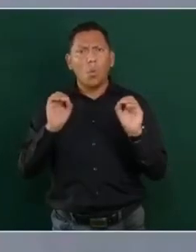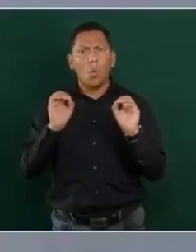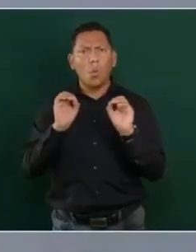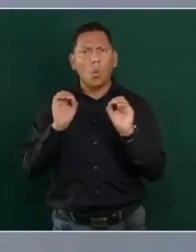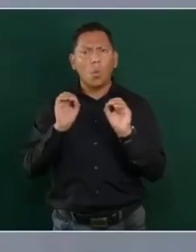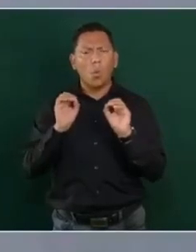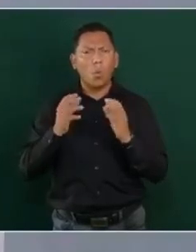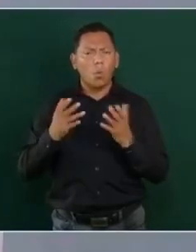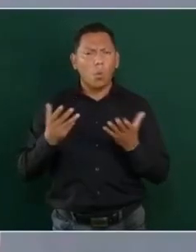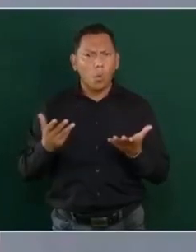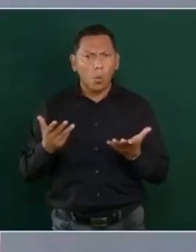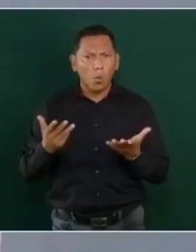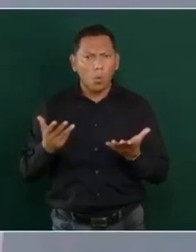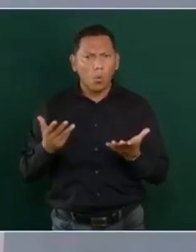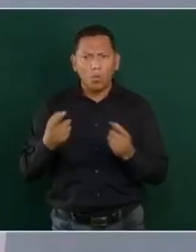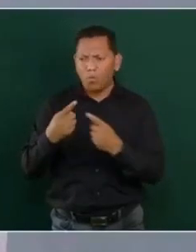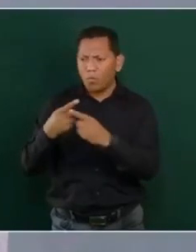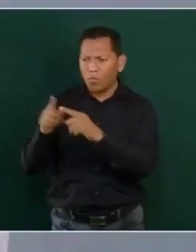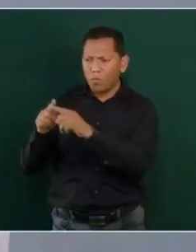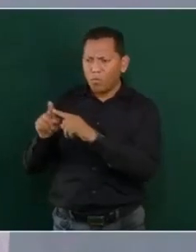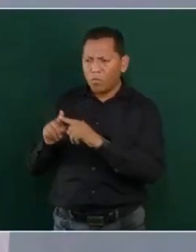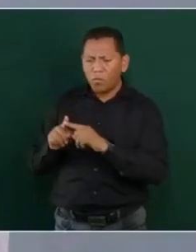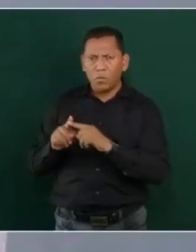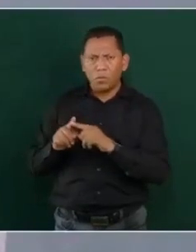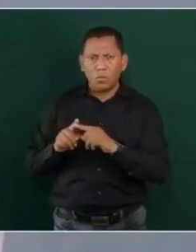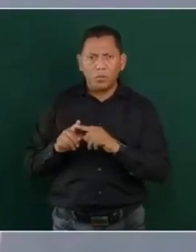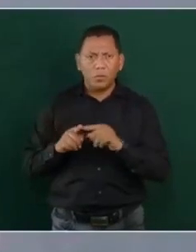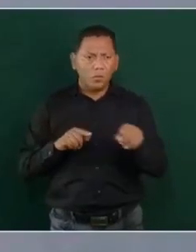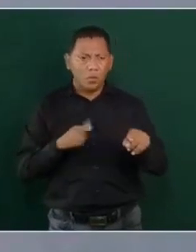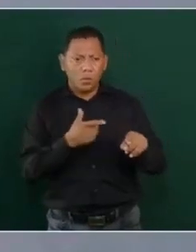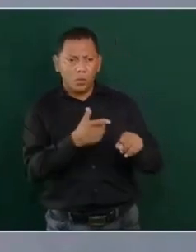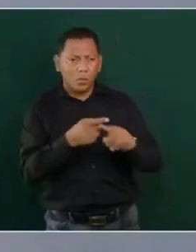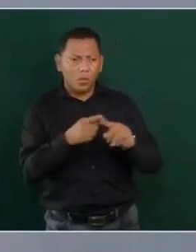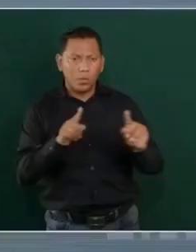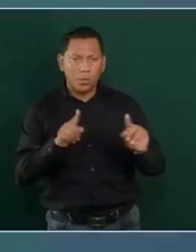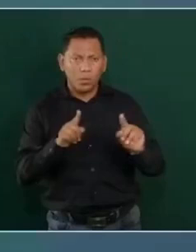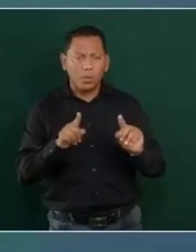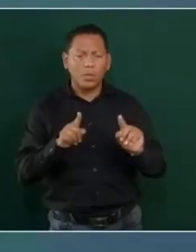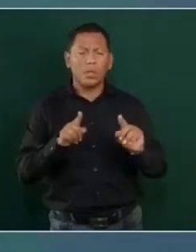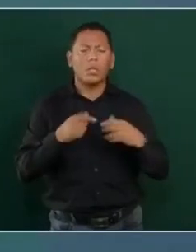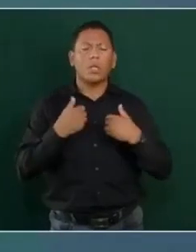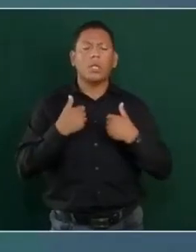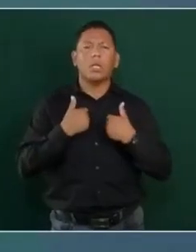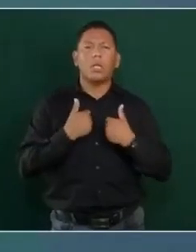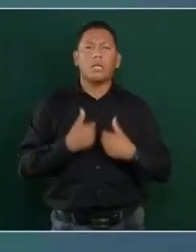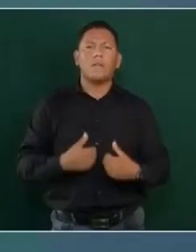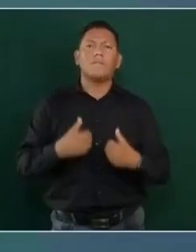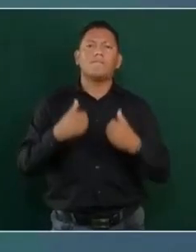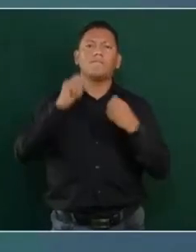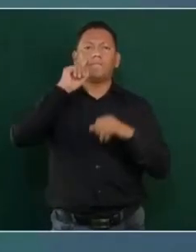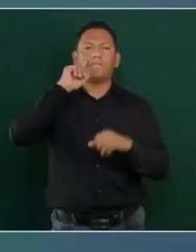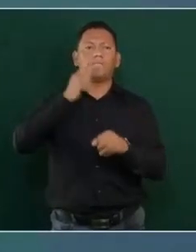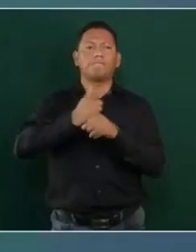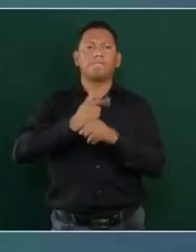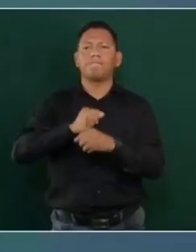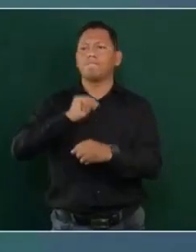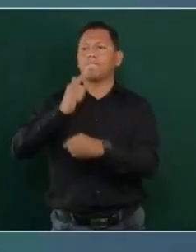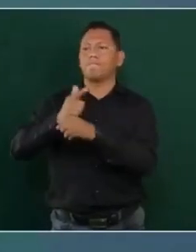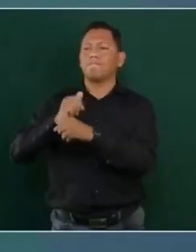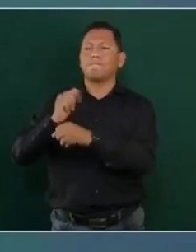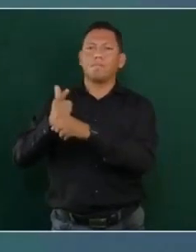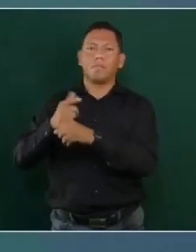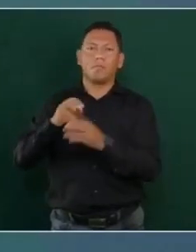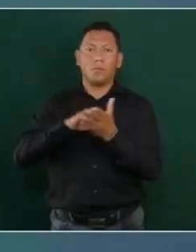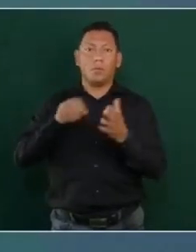Y por lo mismo, ya viendo los efectos, en